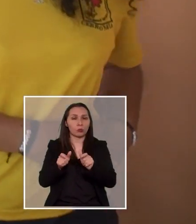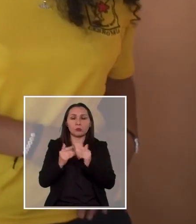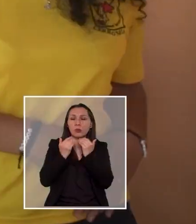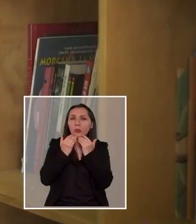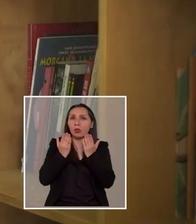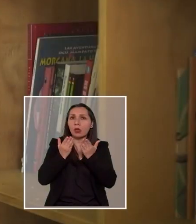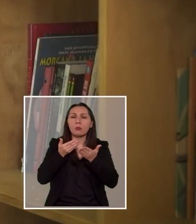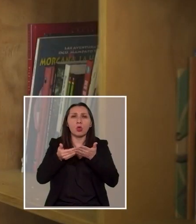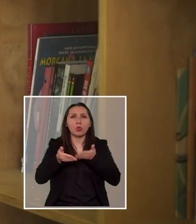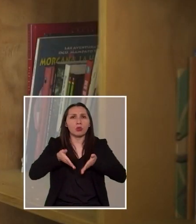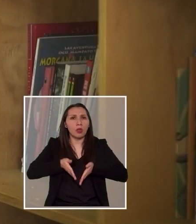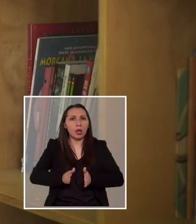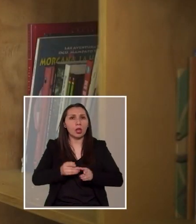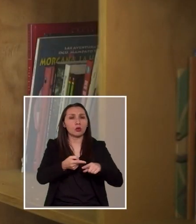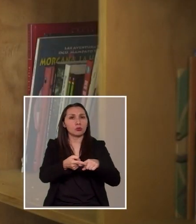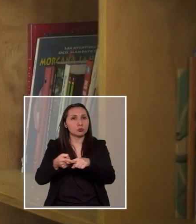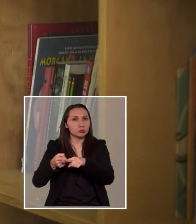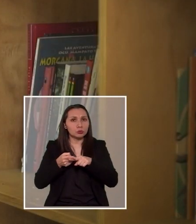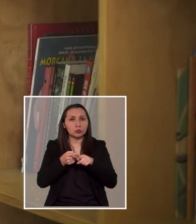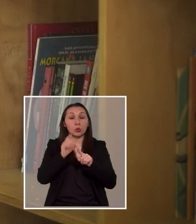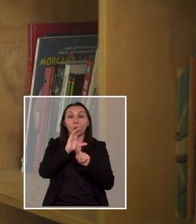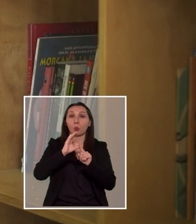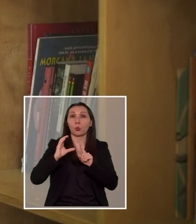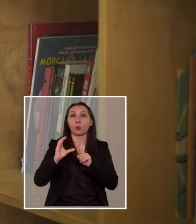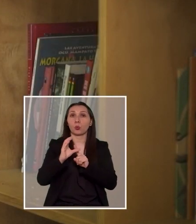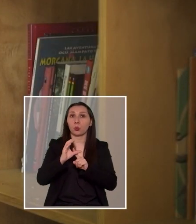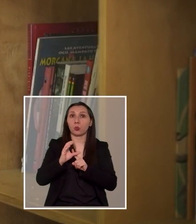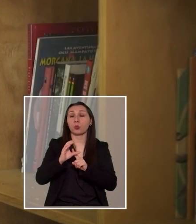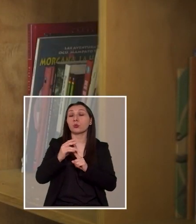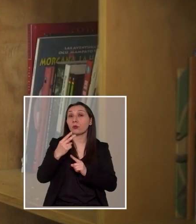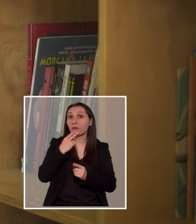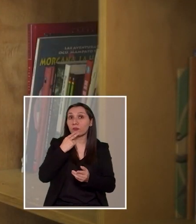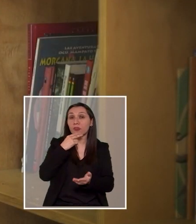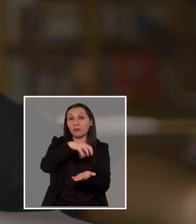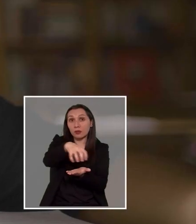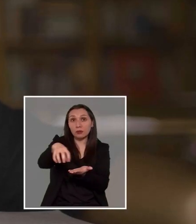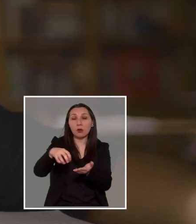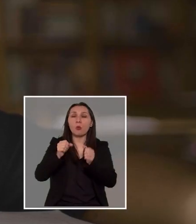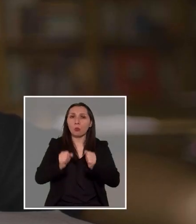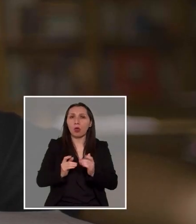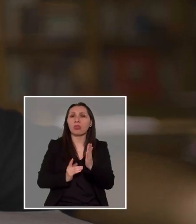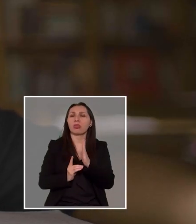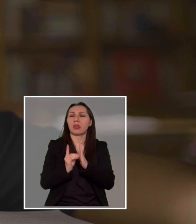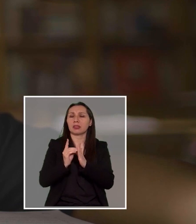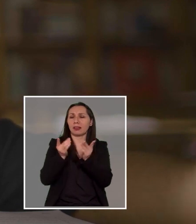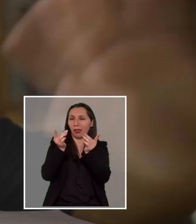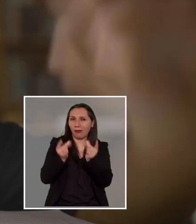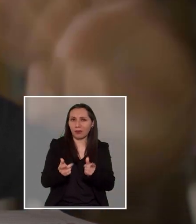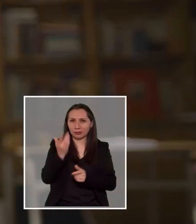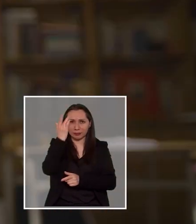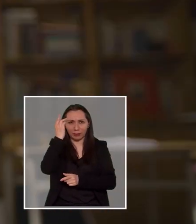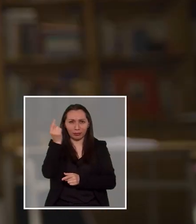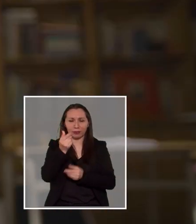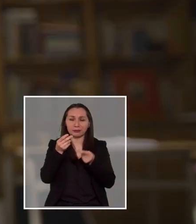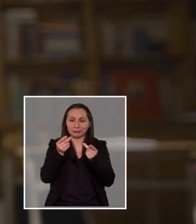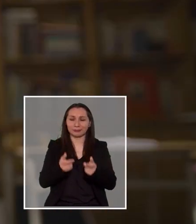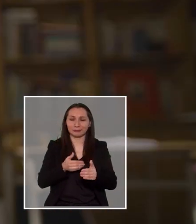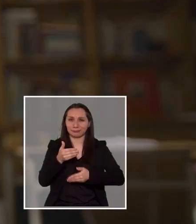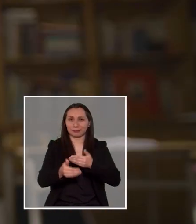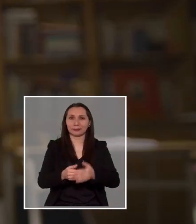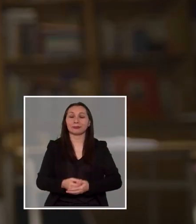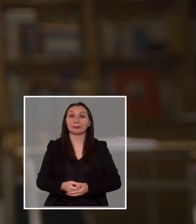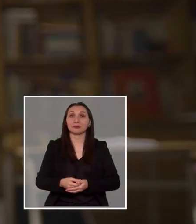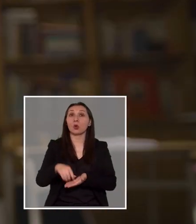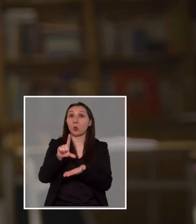estudiantes, independientes de su origen social, cultural o territorial, puedan desarrollar sus habilidades y talentos.